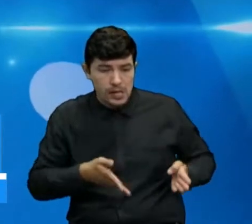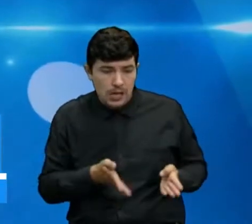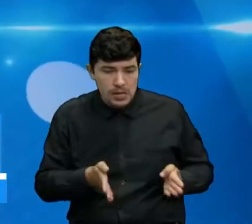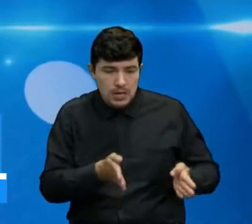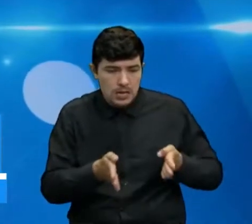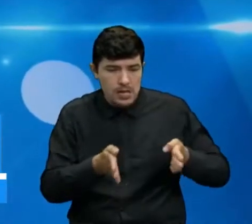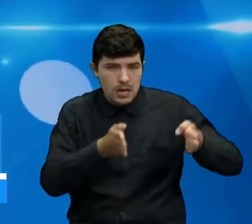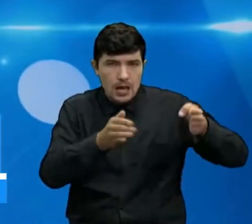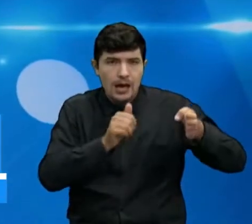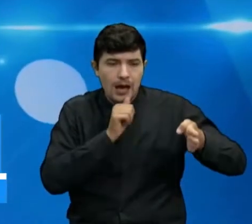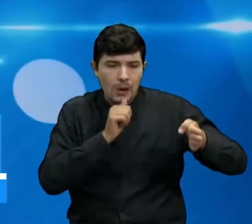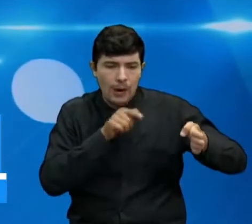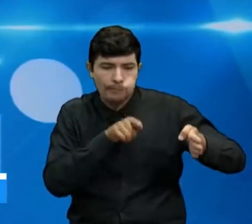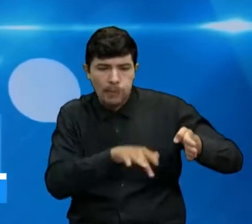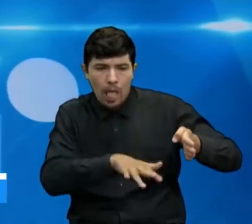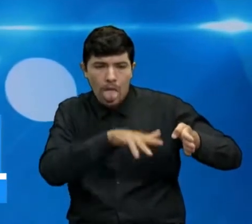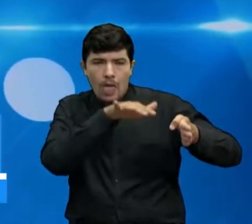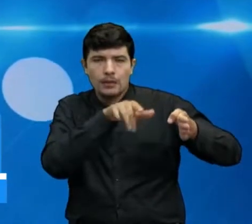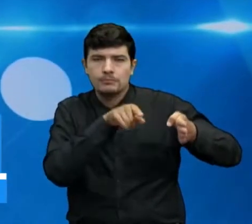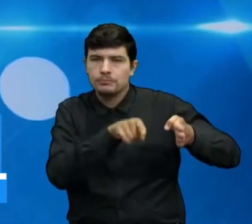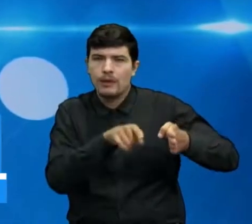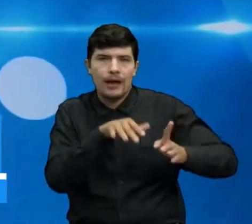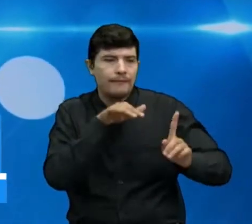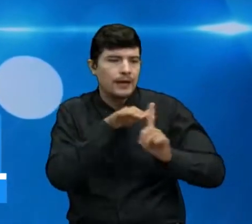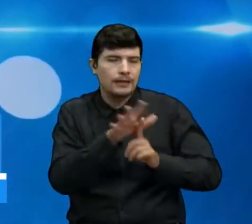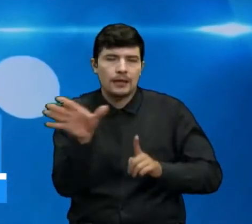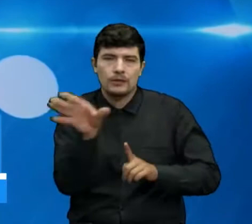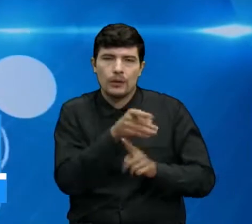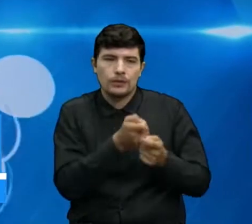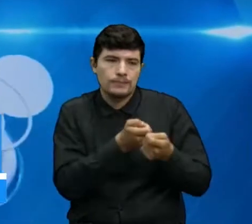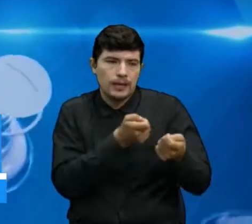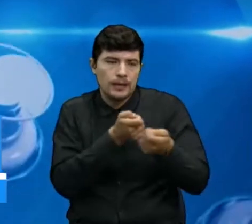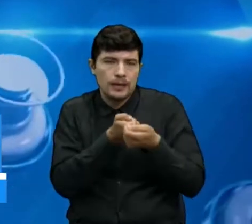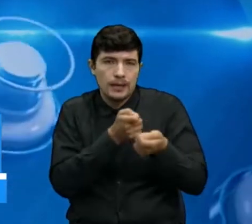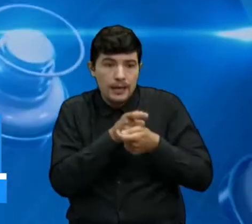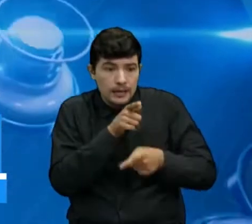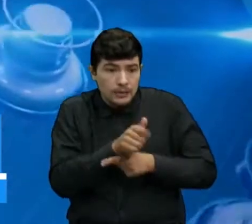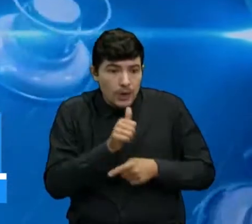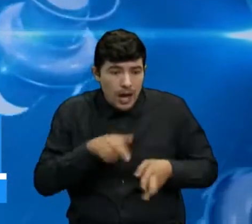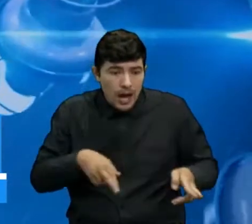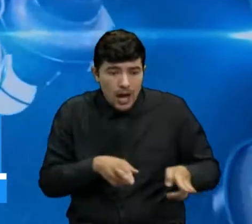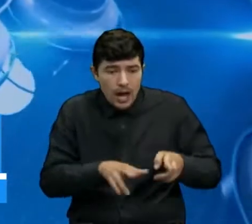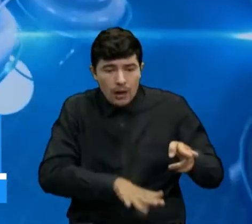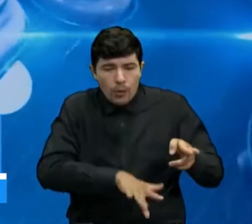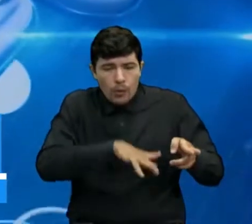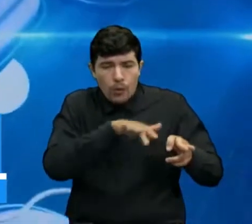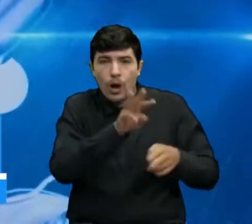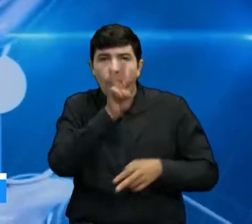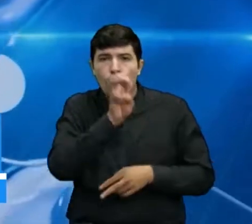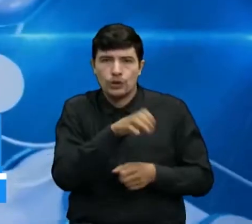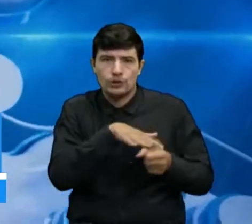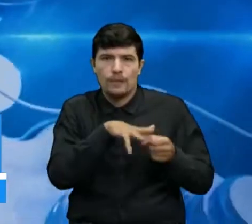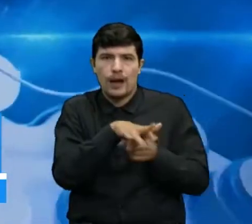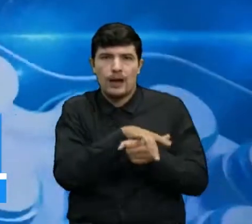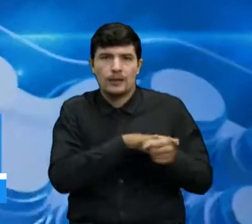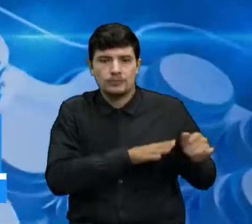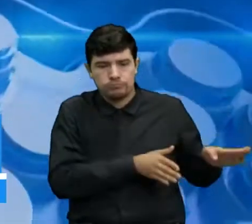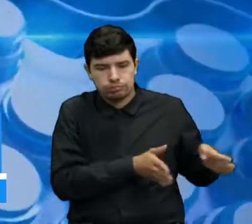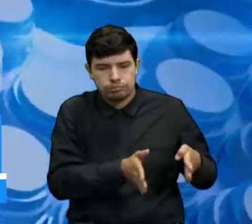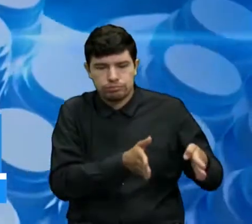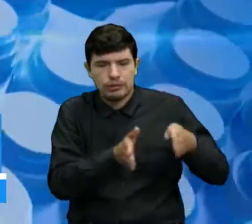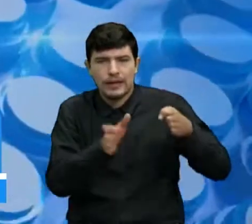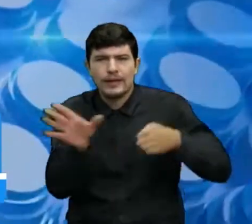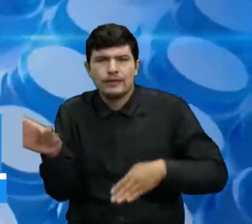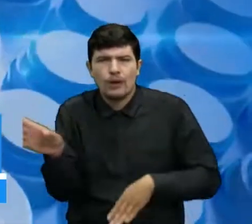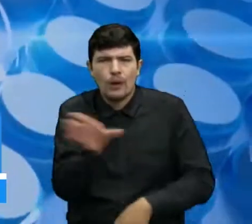barrio nos tienen afectado a todos los vecinos. En este canal llegan las aguas lluvias de ocho barrios y toda la